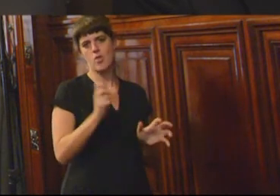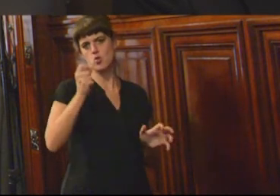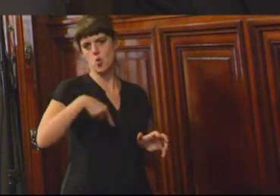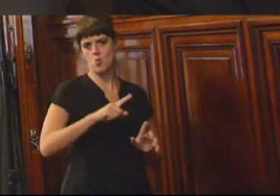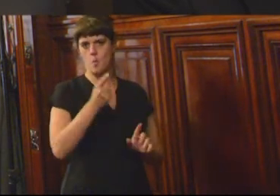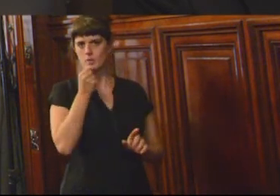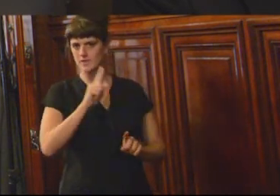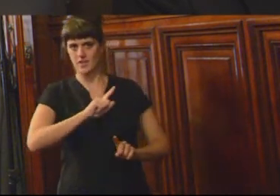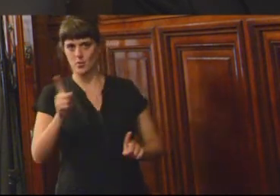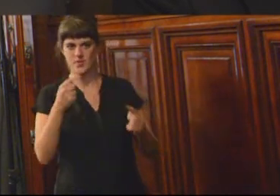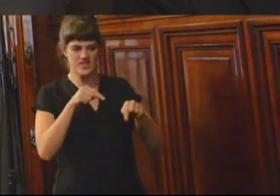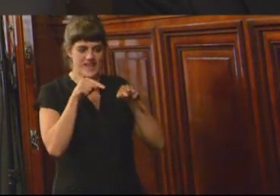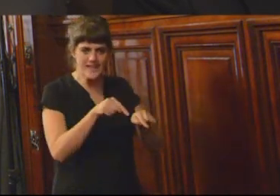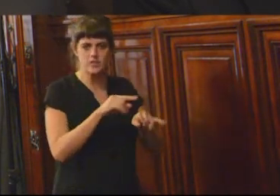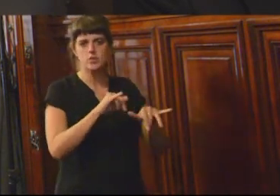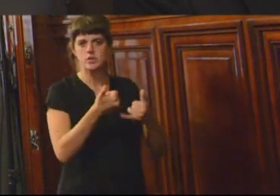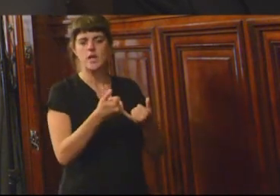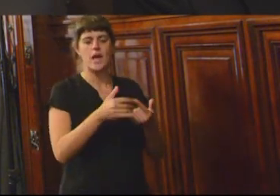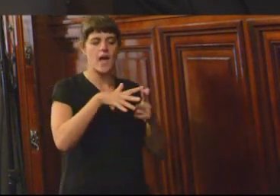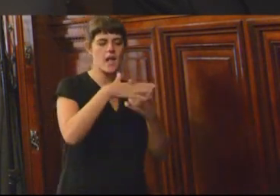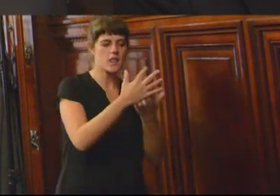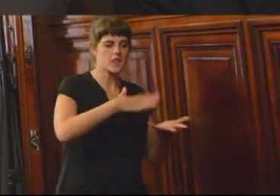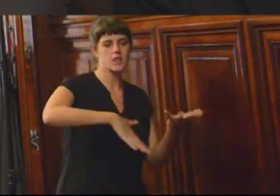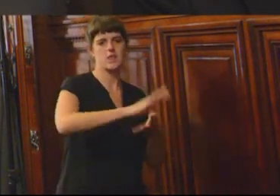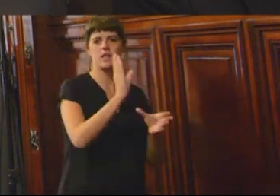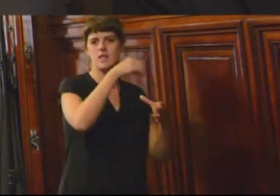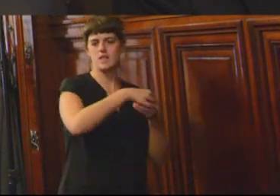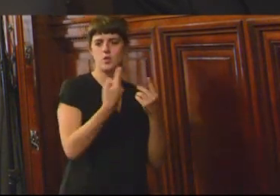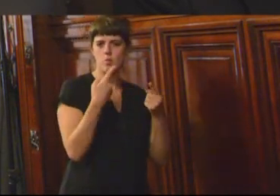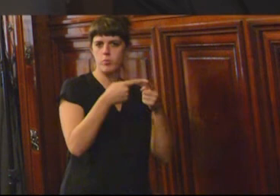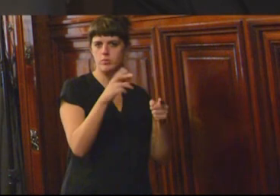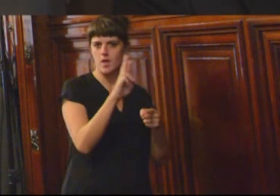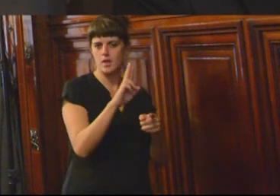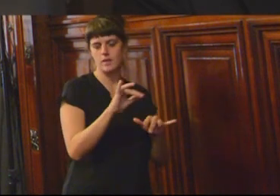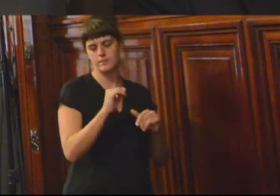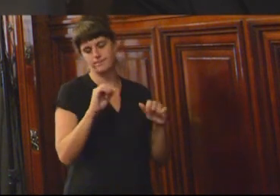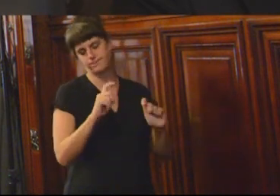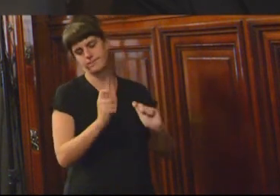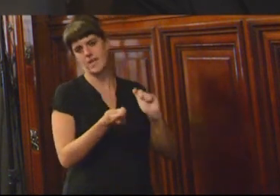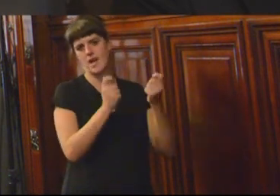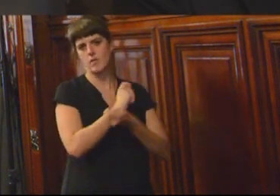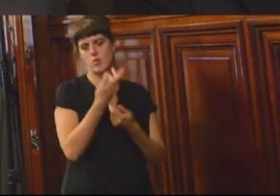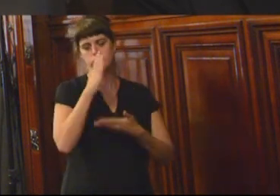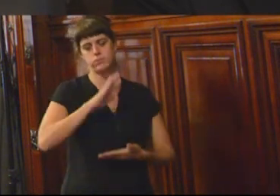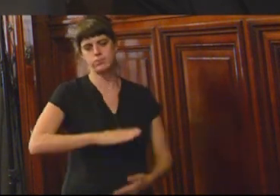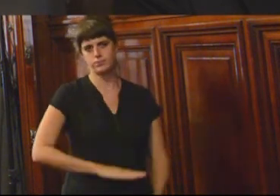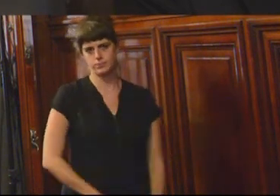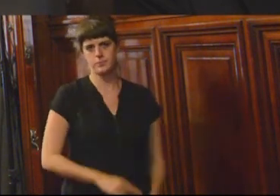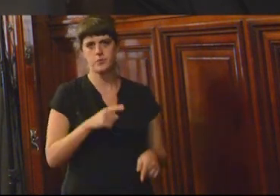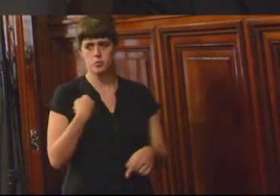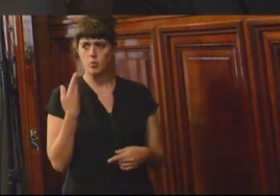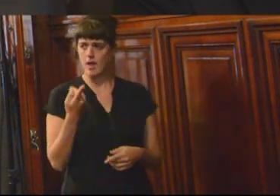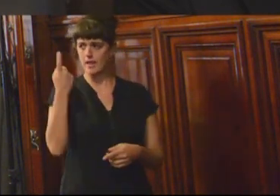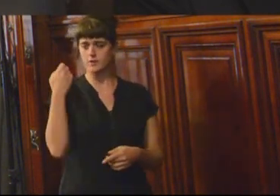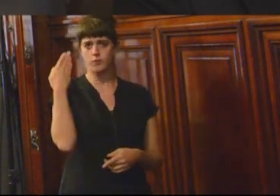vive dentro de las prisiones. Nosotros ayer estuvimos recorriendo Punta de Rieles y en el conversatorio con los detenidos fue increíble, por lo menos nuestra experiencia que es en la